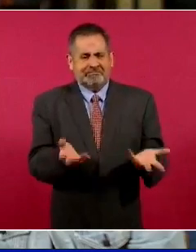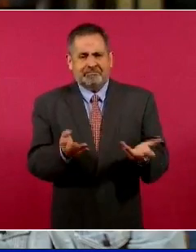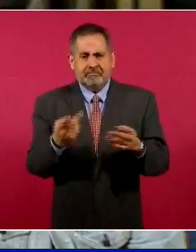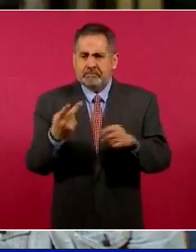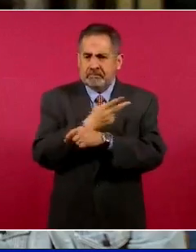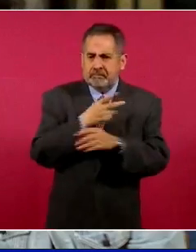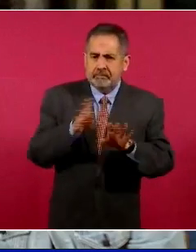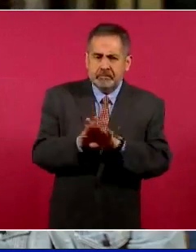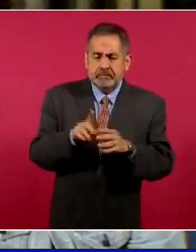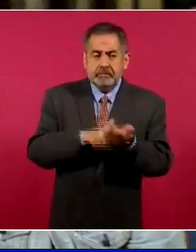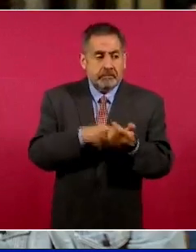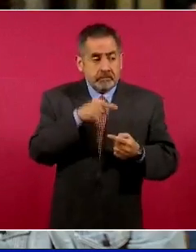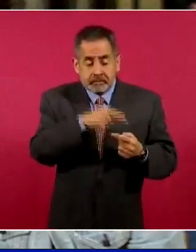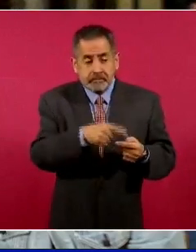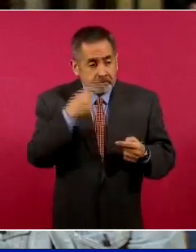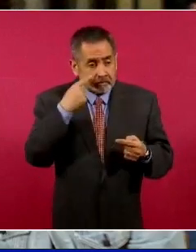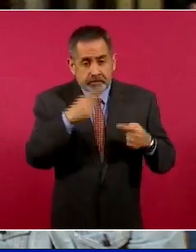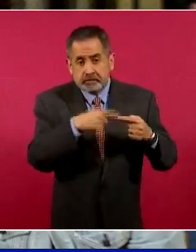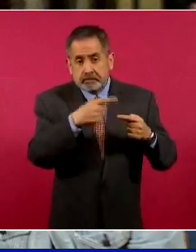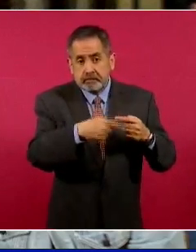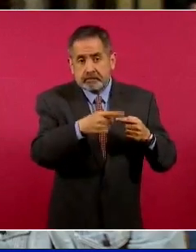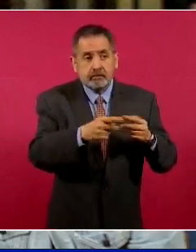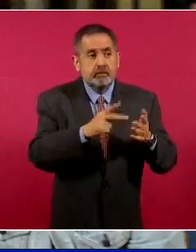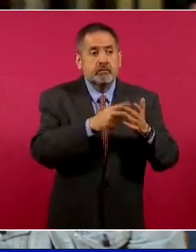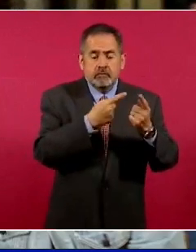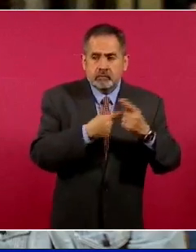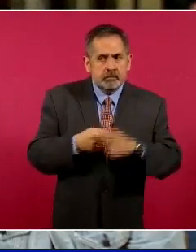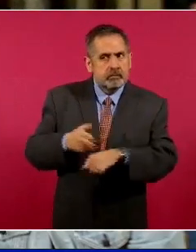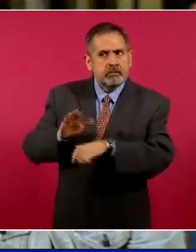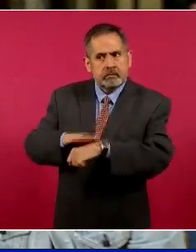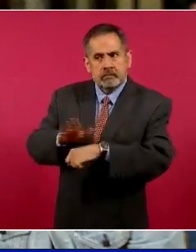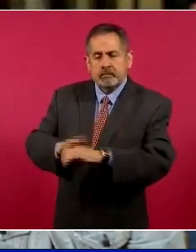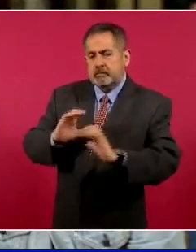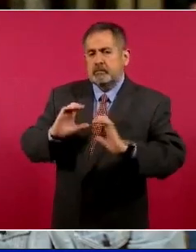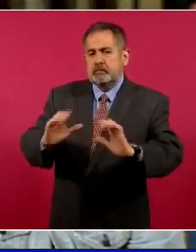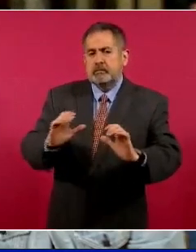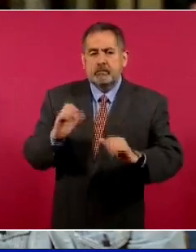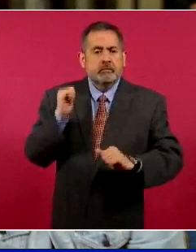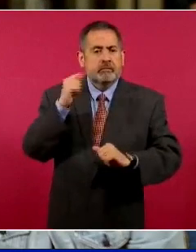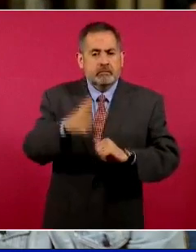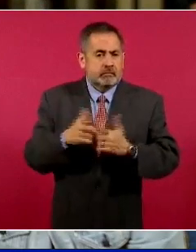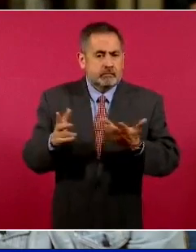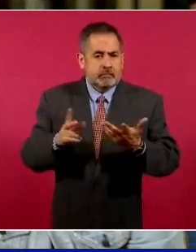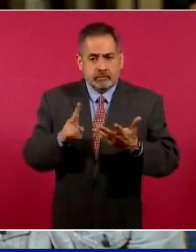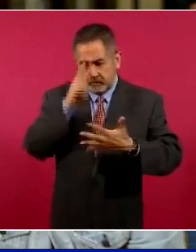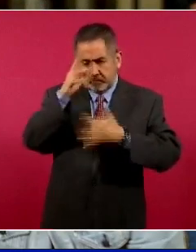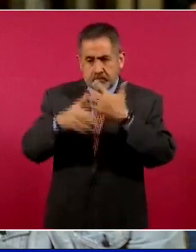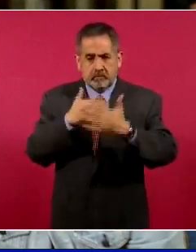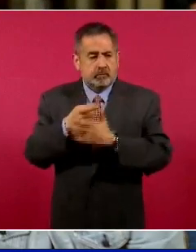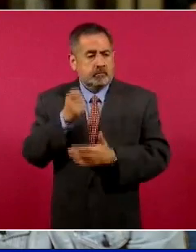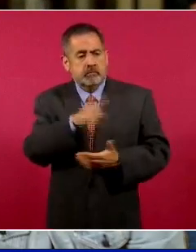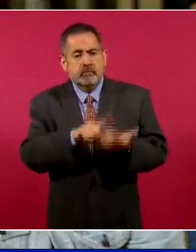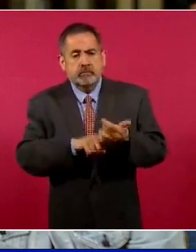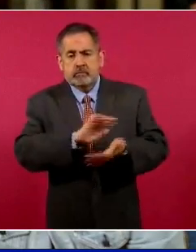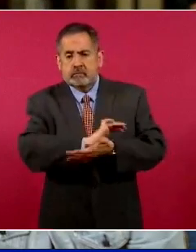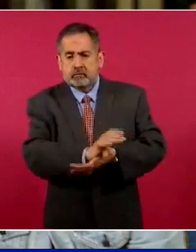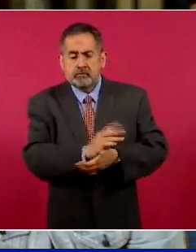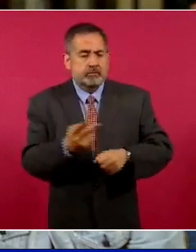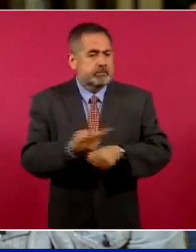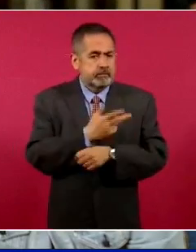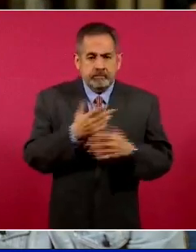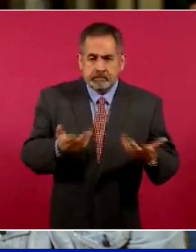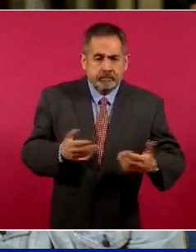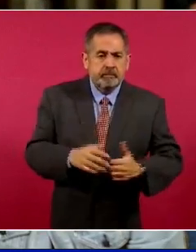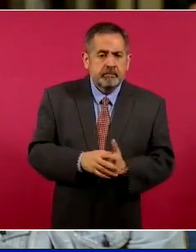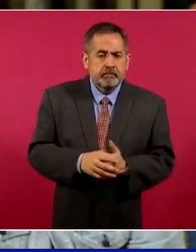No sé si este caso puede aprender las alarmas en el país sobre algún tema de discriminación si se toma en cuenta